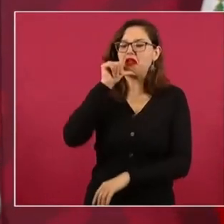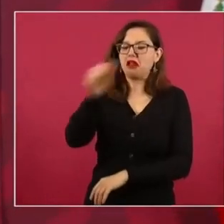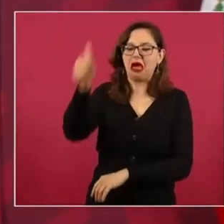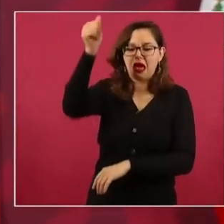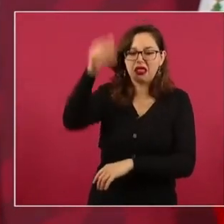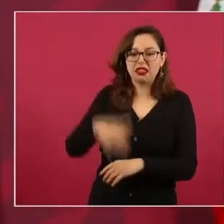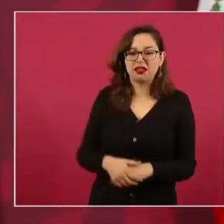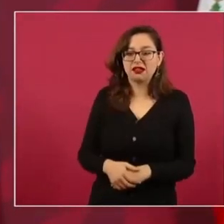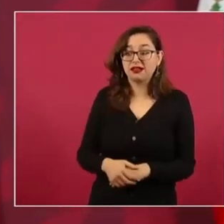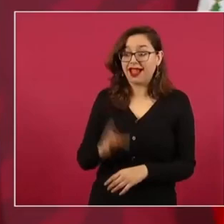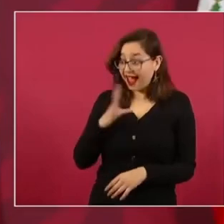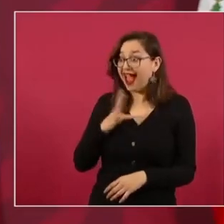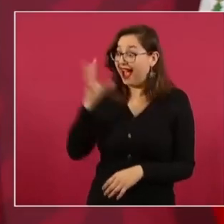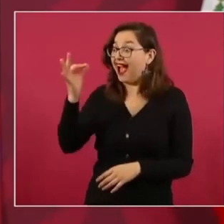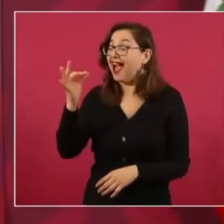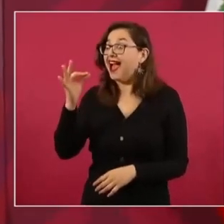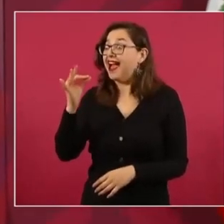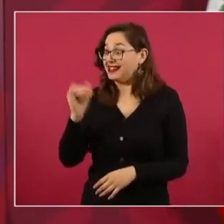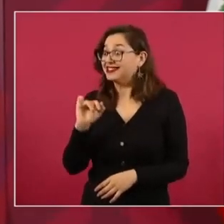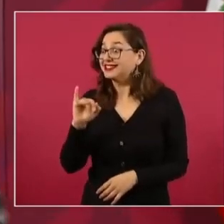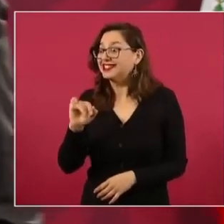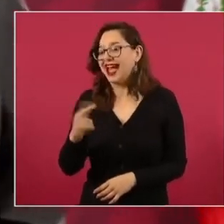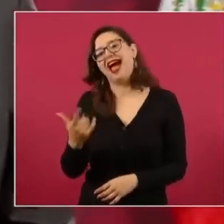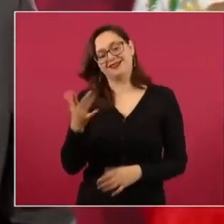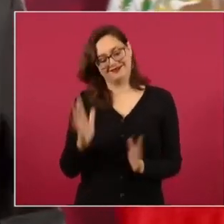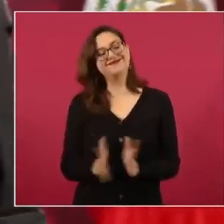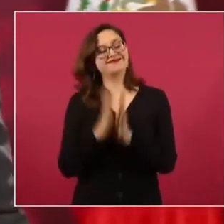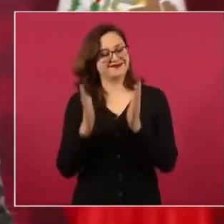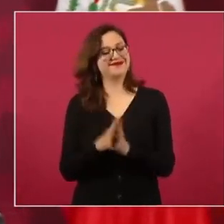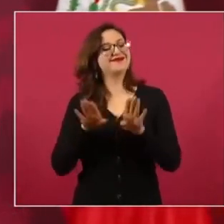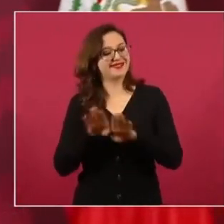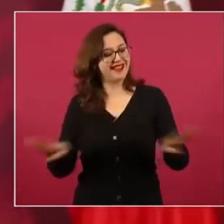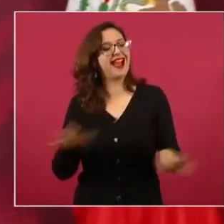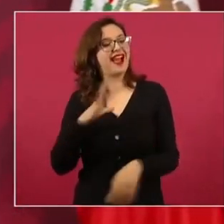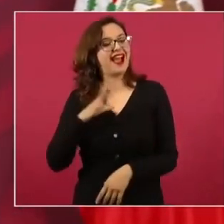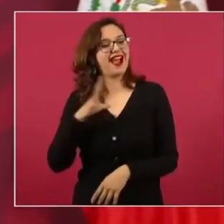Si salgo yo, sí hay democracia.